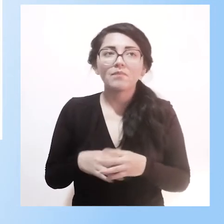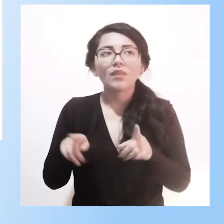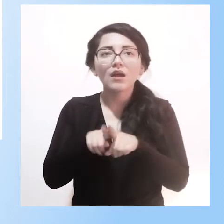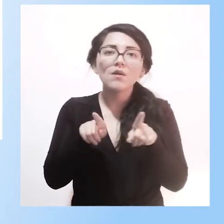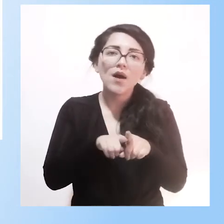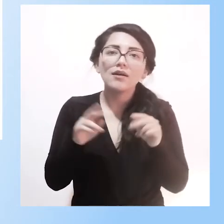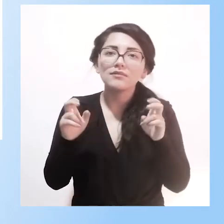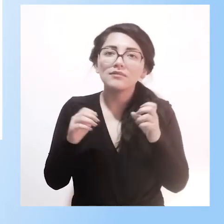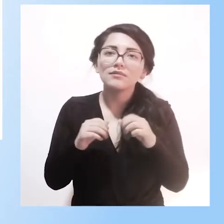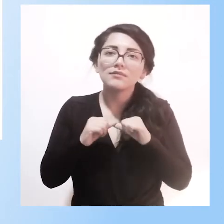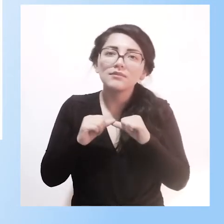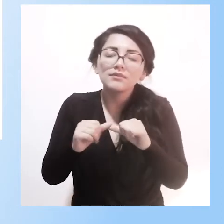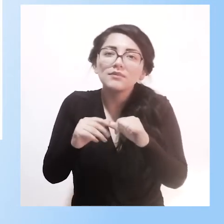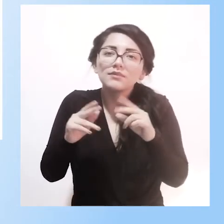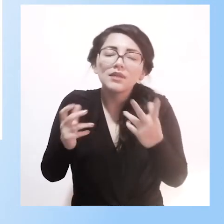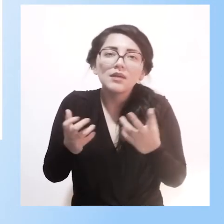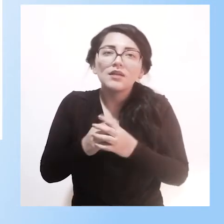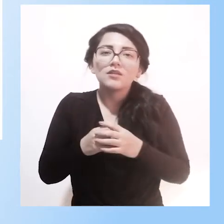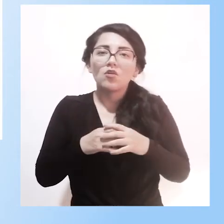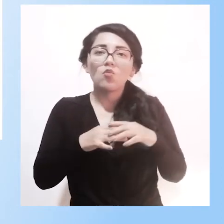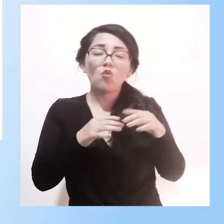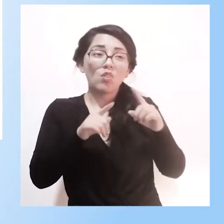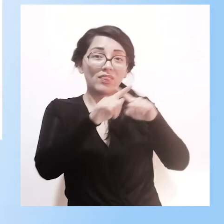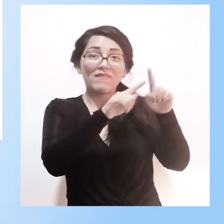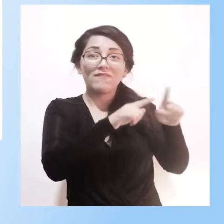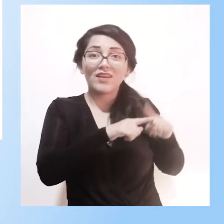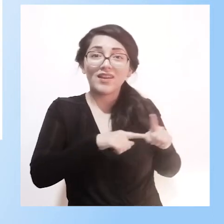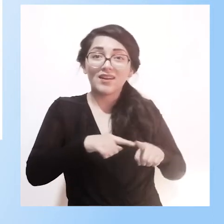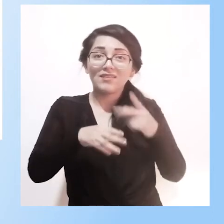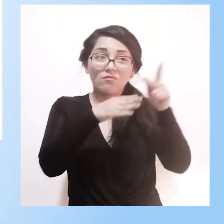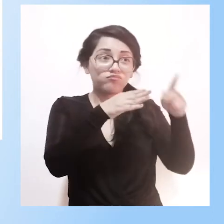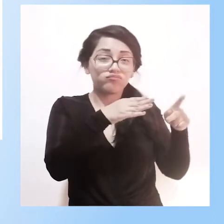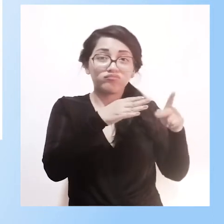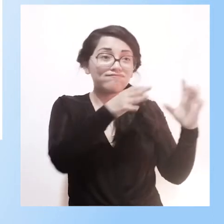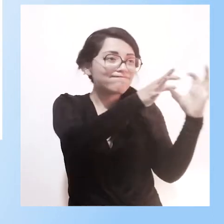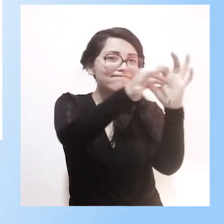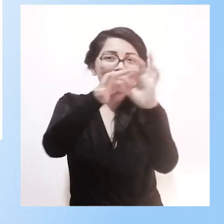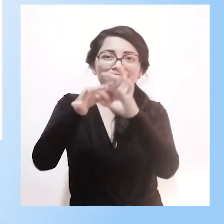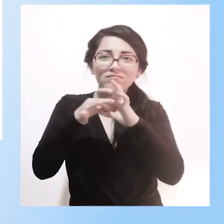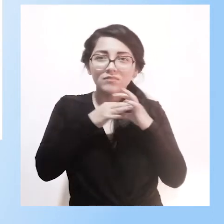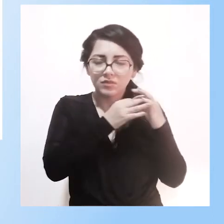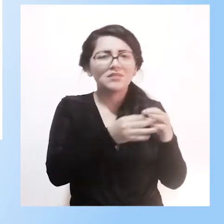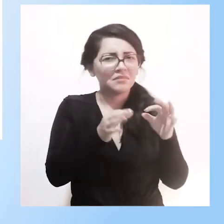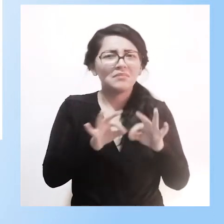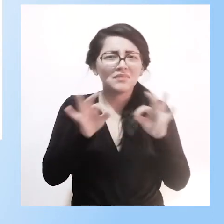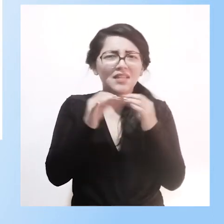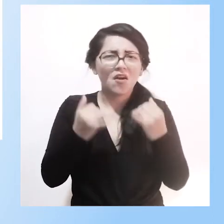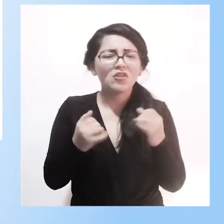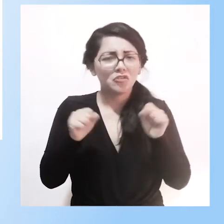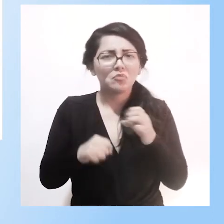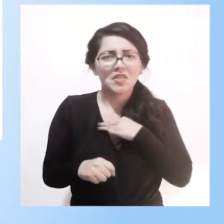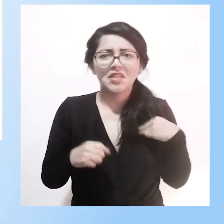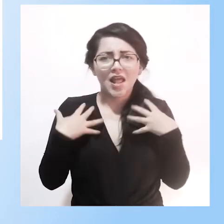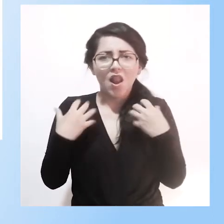Continuar el fortalecimiento del trabajo intersectorial, lo cual es muy bueno. Tenemos una excelente coordinación, articulación y relación con el Ministerio de Salud